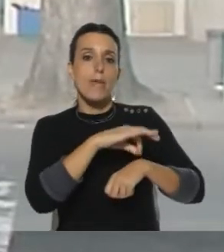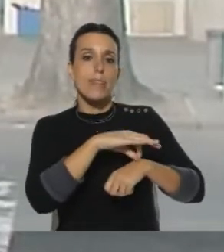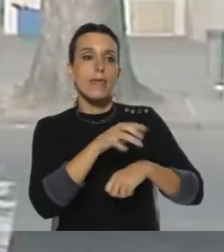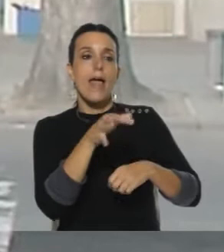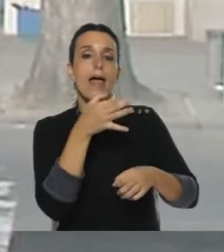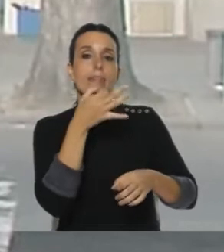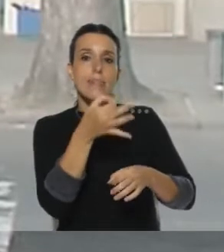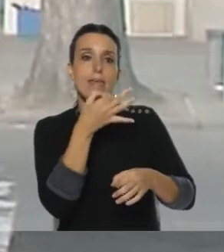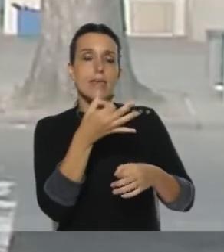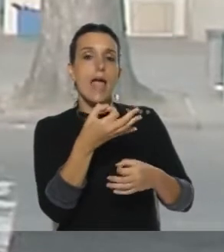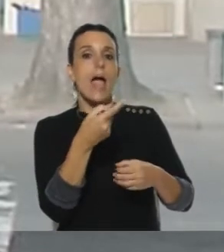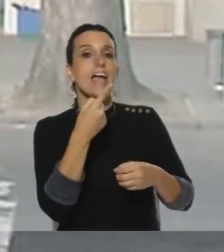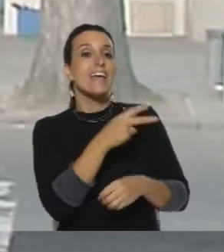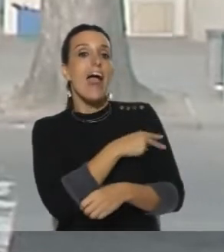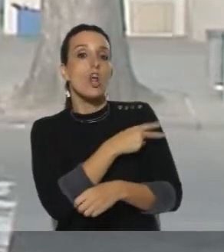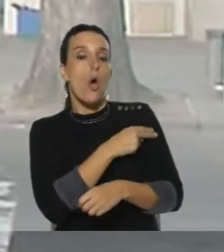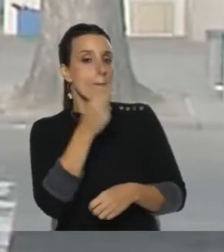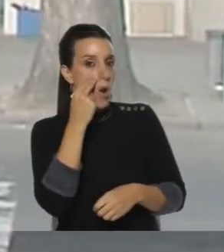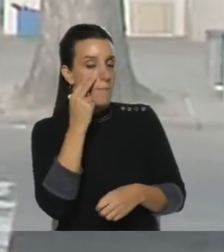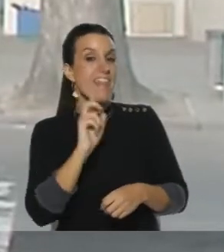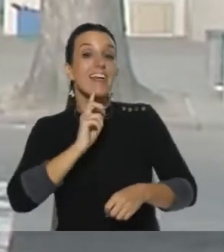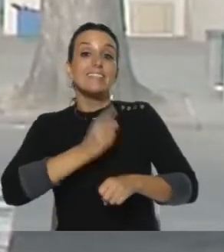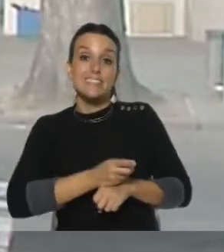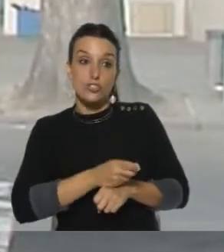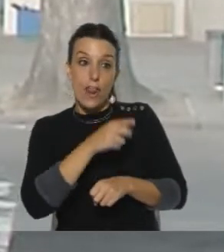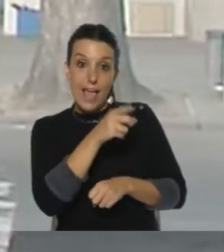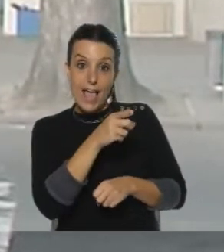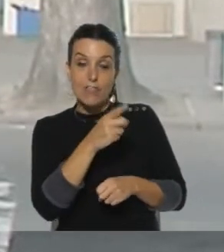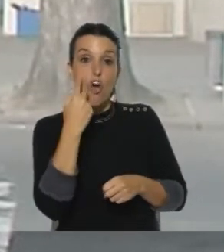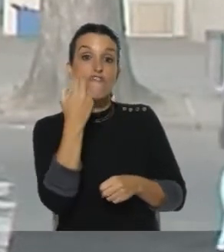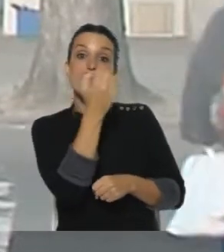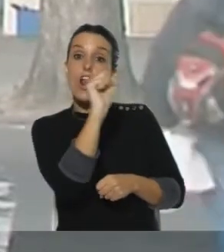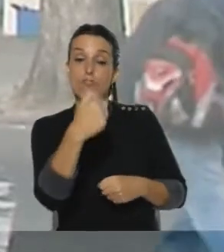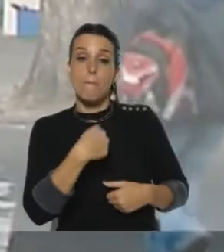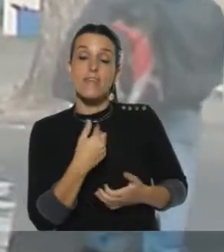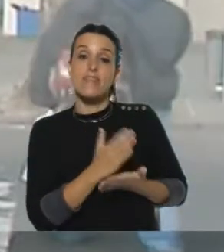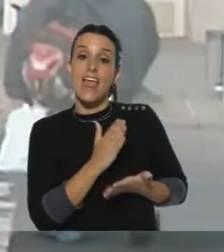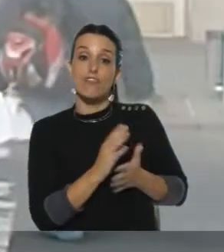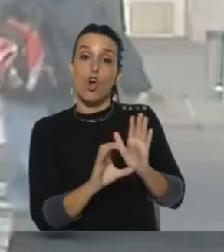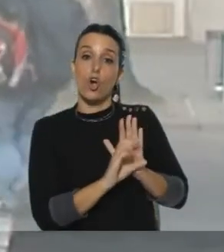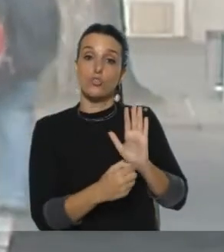declare el cargo en conflicto, considerando que la decisión está en franca violación de su derecho constitucional a la defensa.